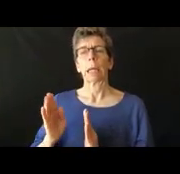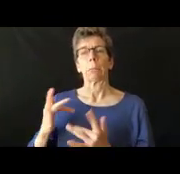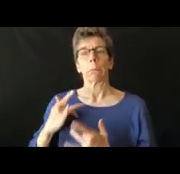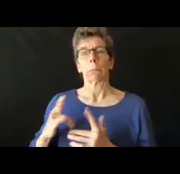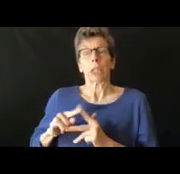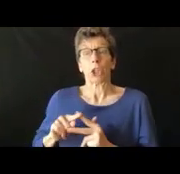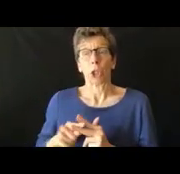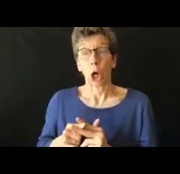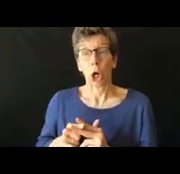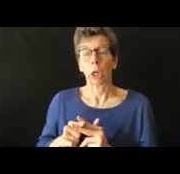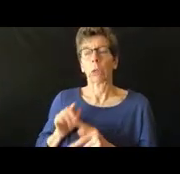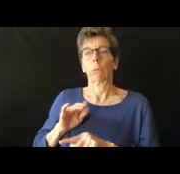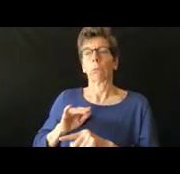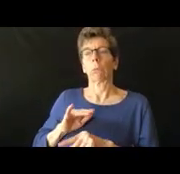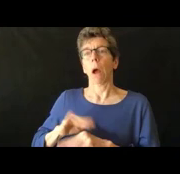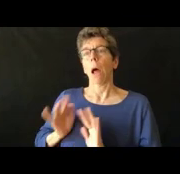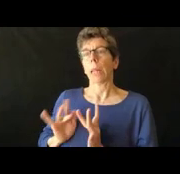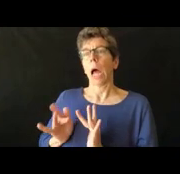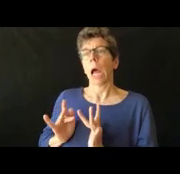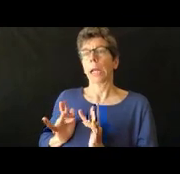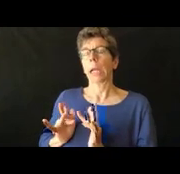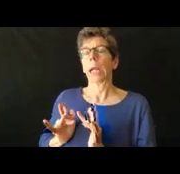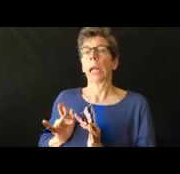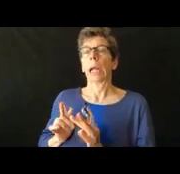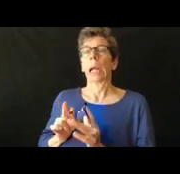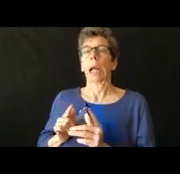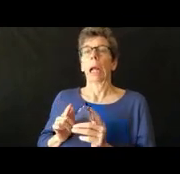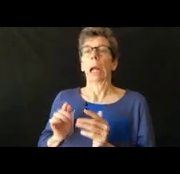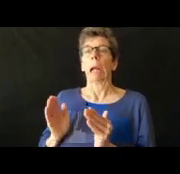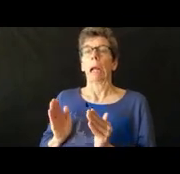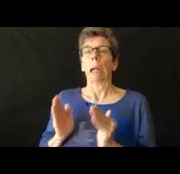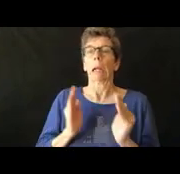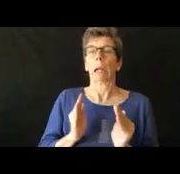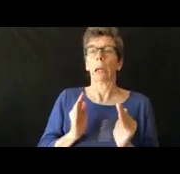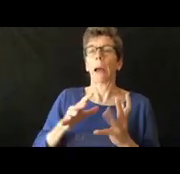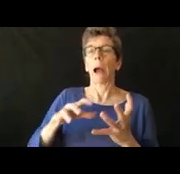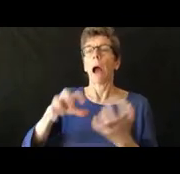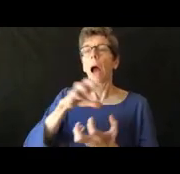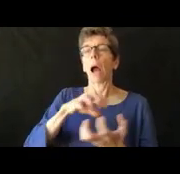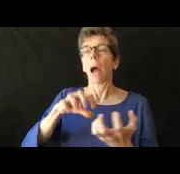gradualmente están yendo algún tipo de modelo híbrido